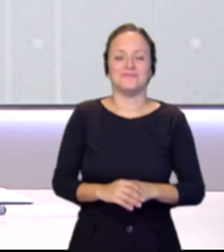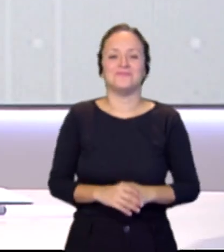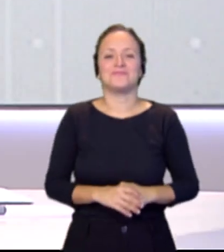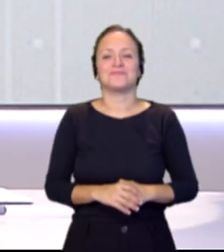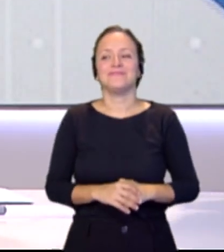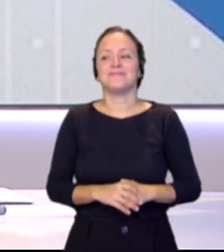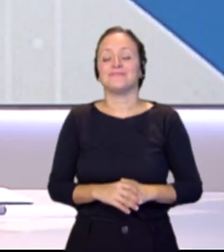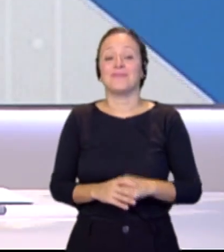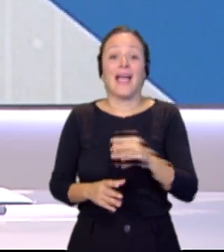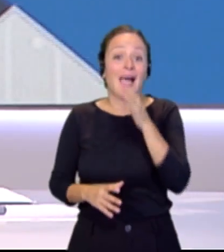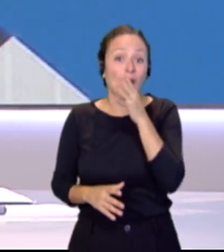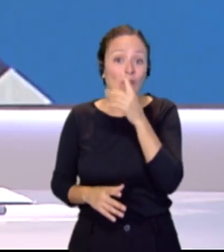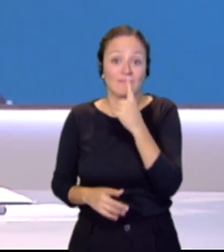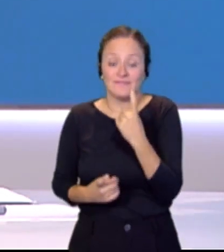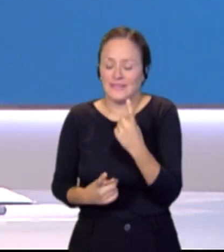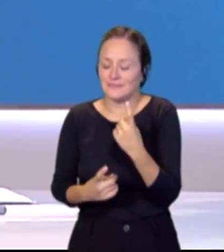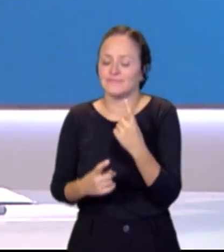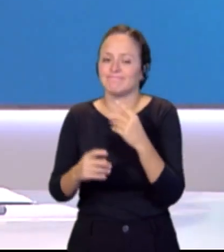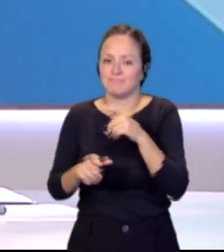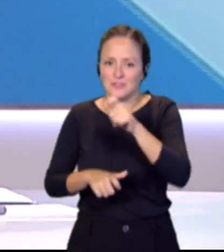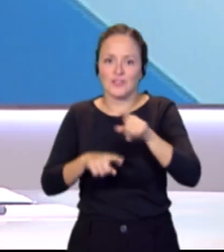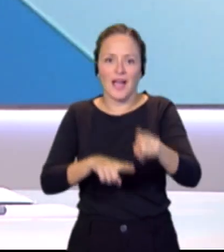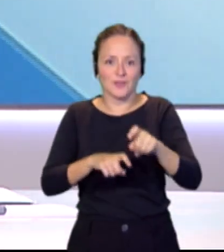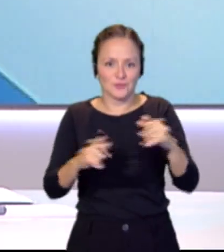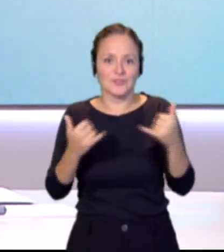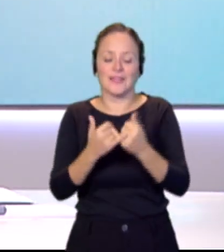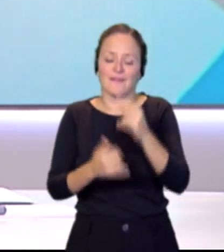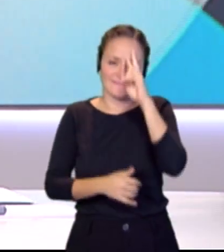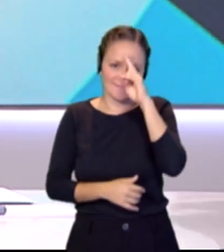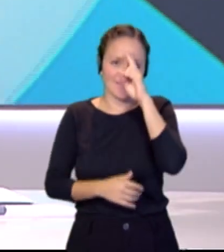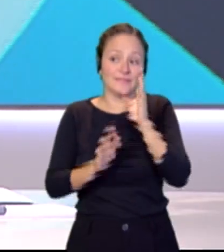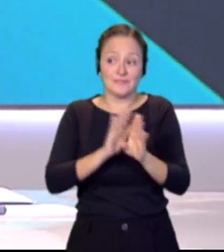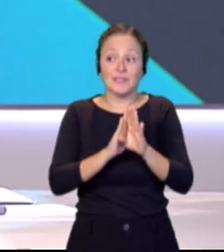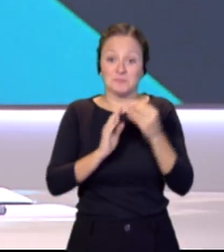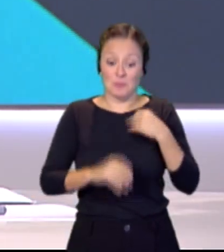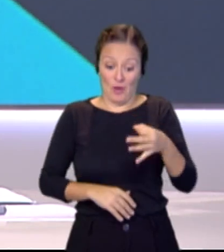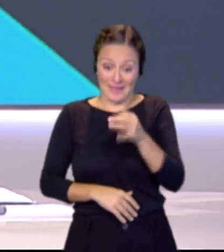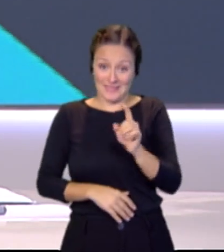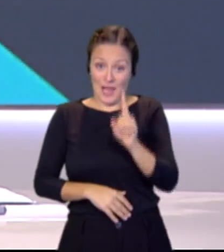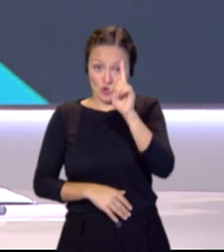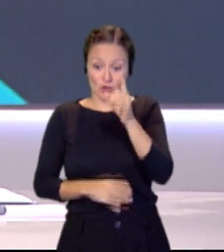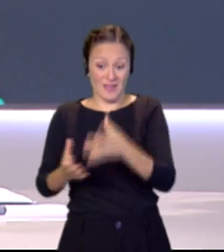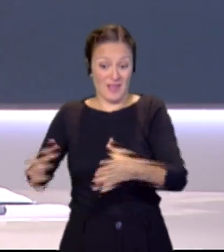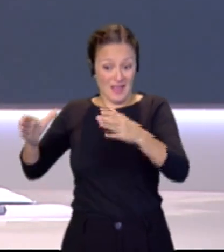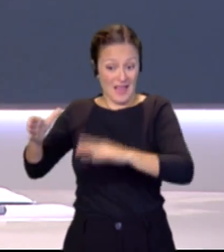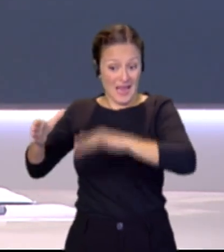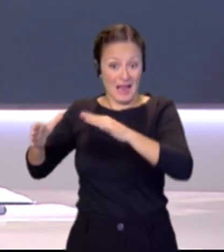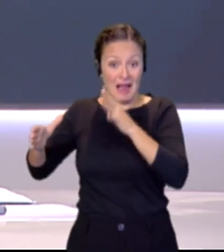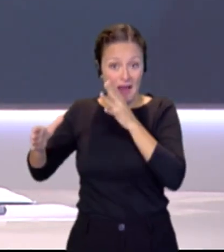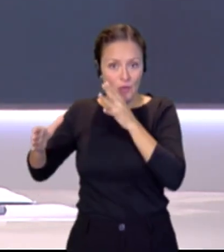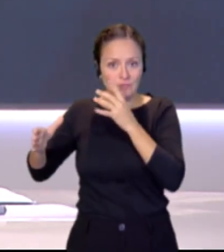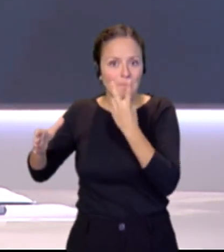La falta de agua sigue preocupando a los agricultores de Tenerife, en el norte de la isla. La mayoría de los embalses están por debajo del